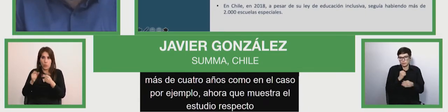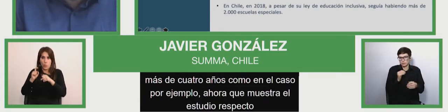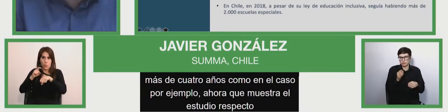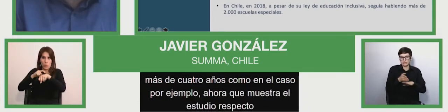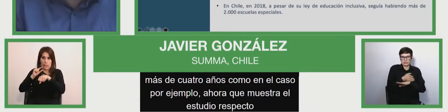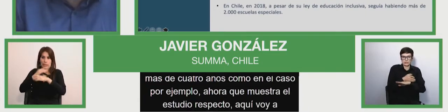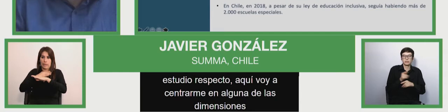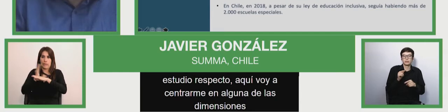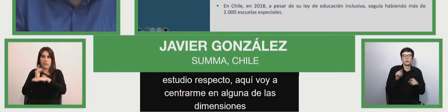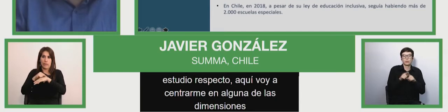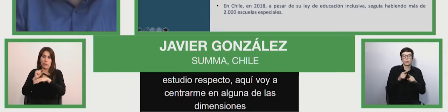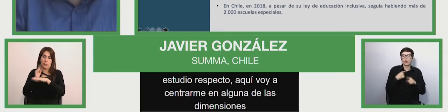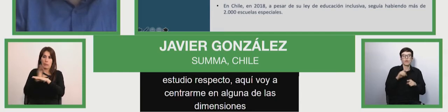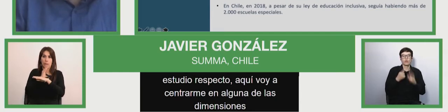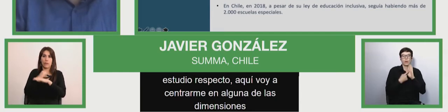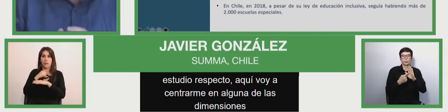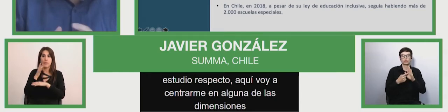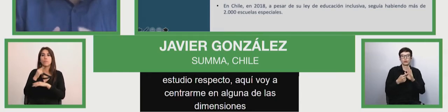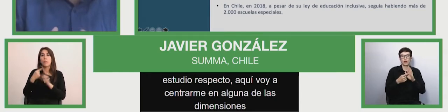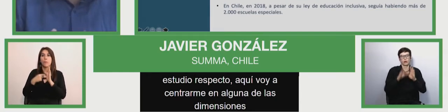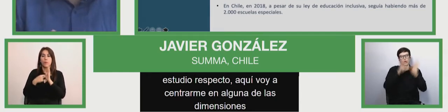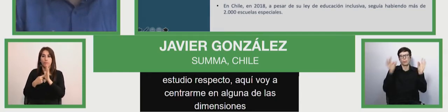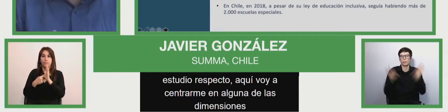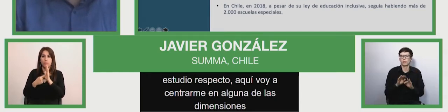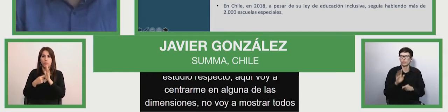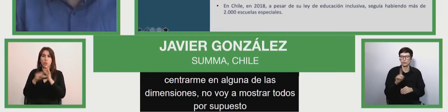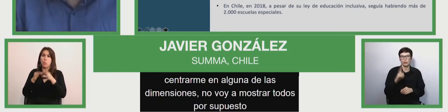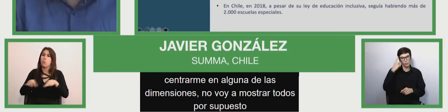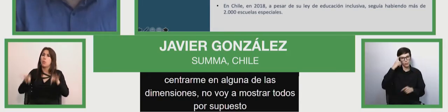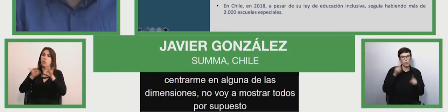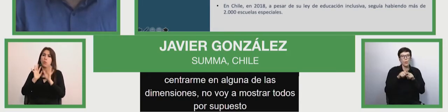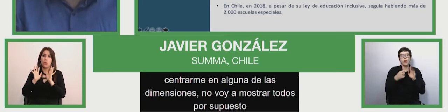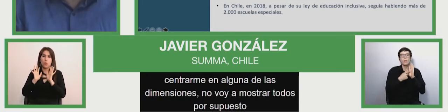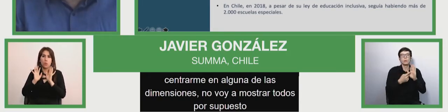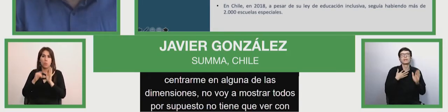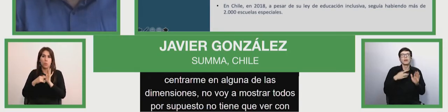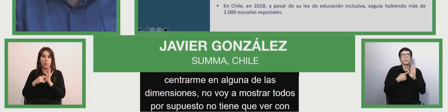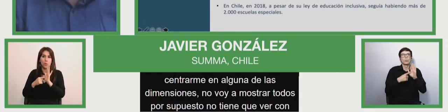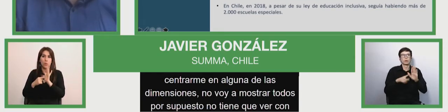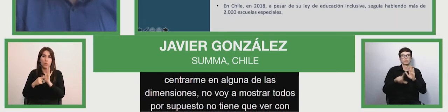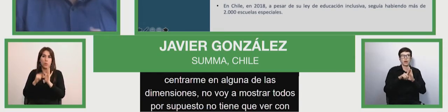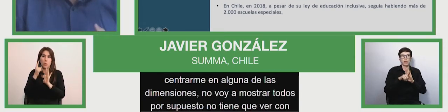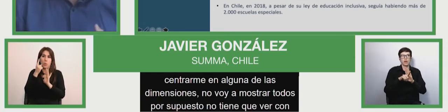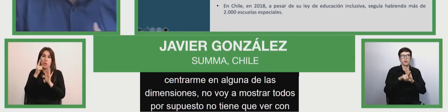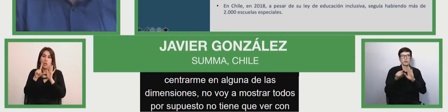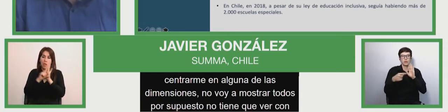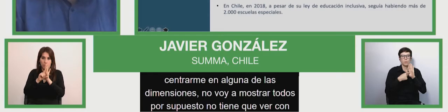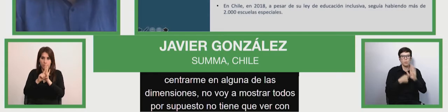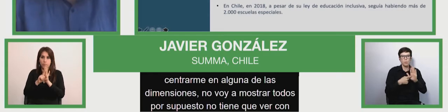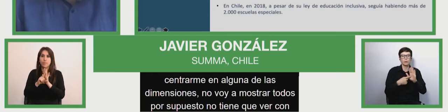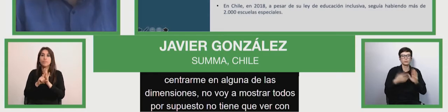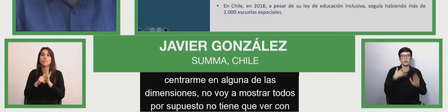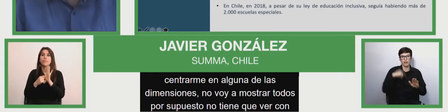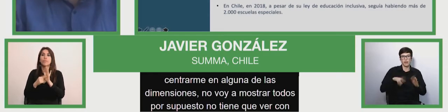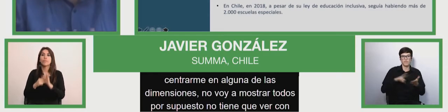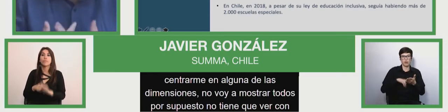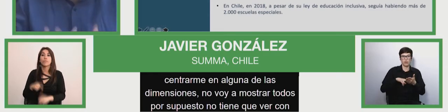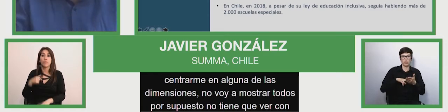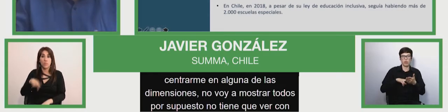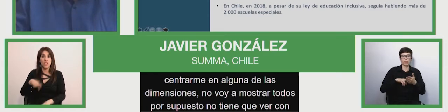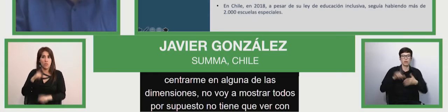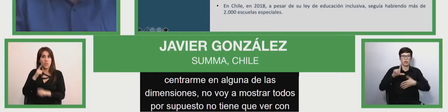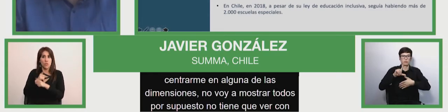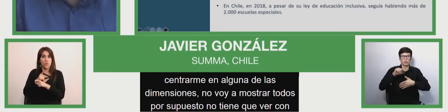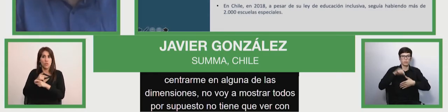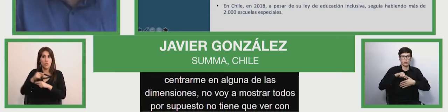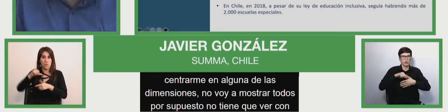supuesto, y tiene que ver con, ¿qué muestran las leyes? Por un lado, muestran que la región está sumamente activa, ha sido activa,